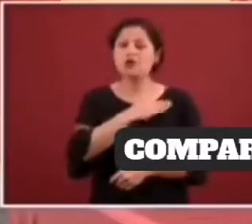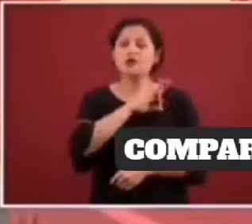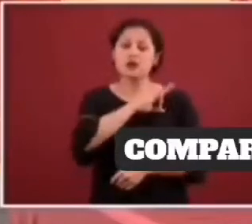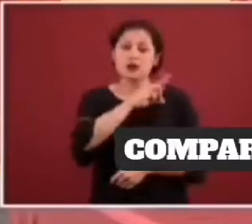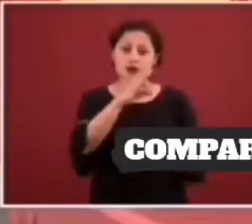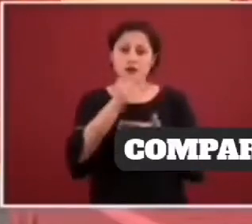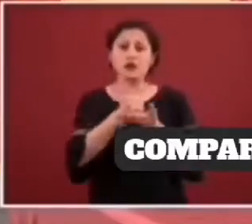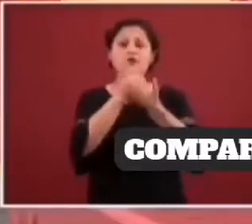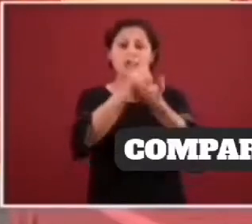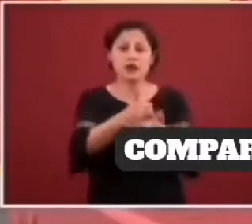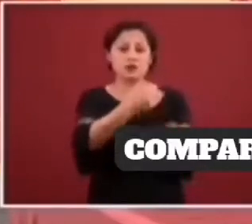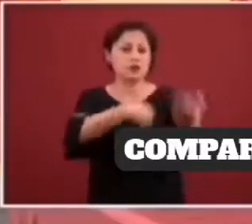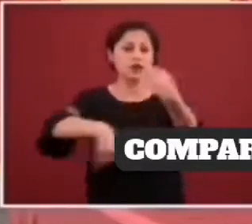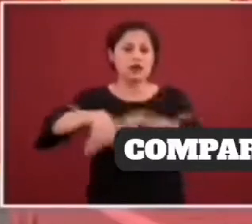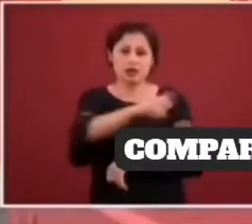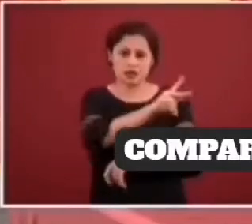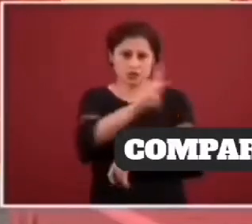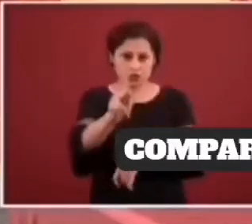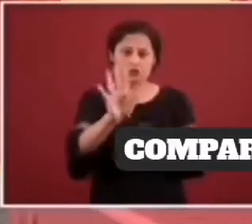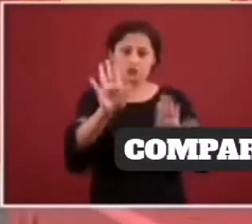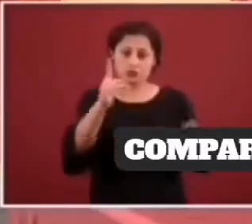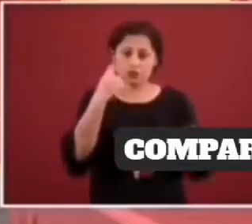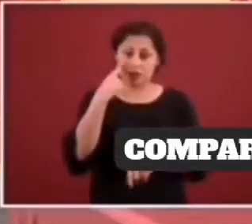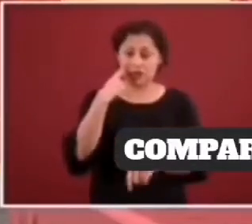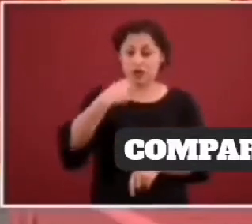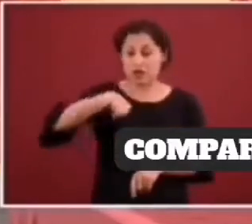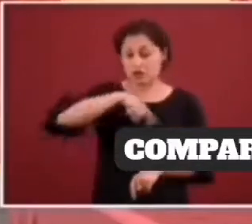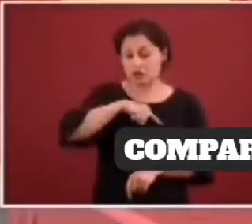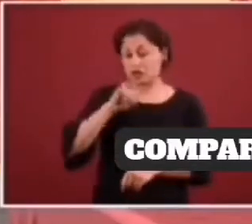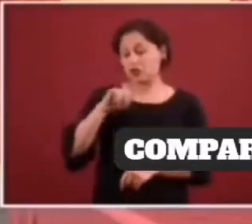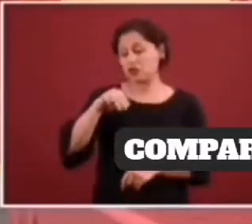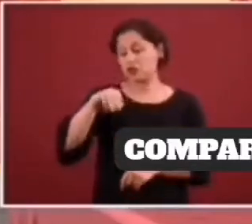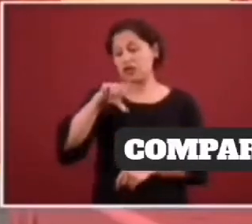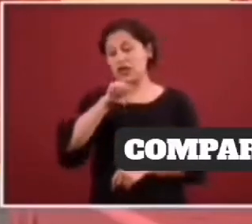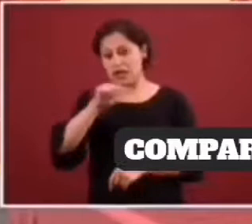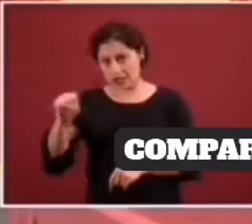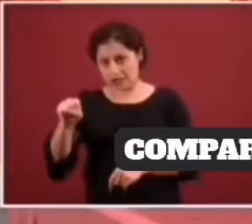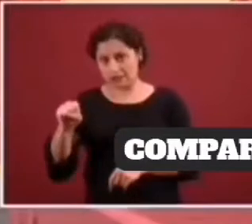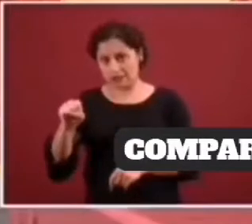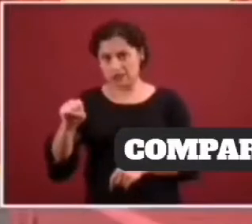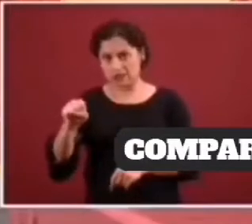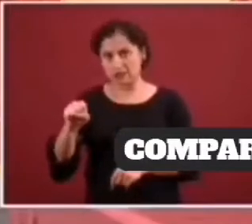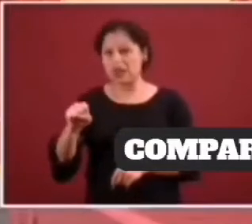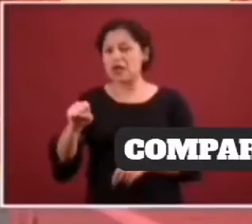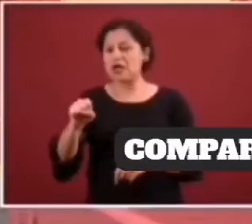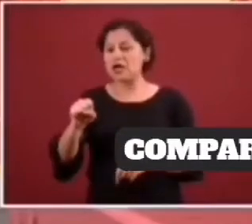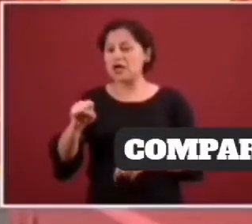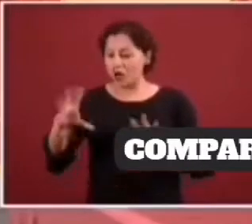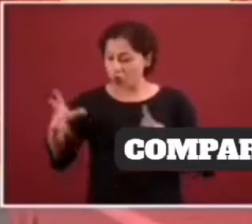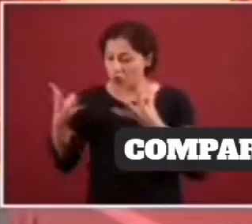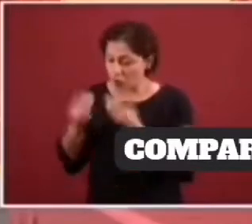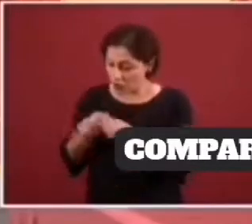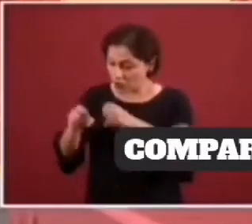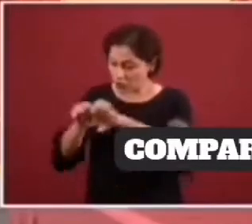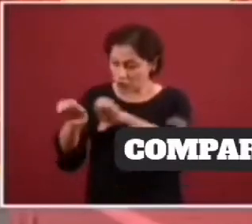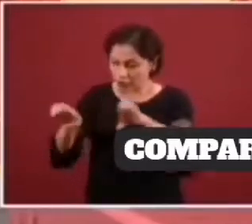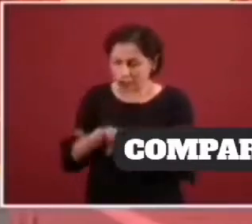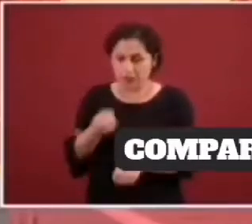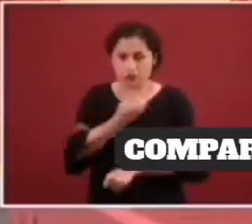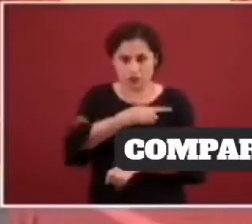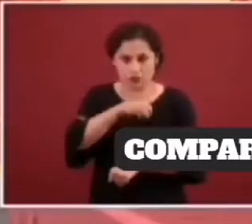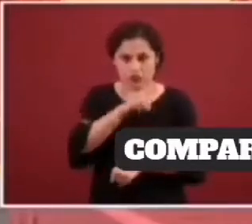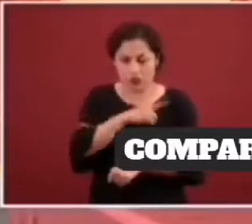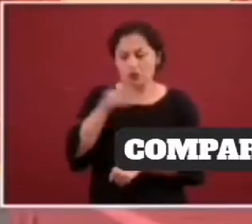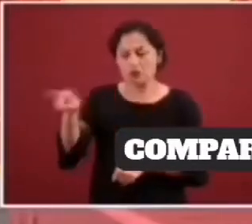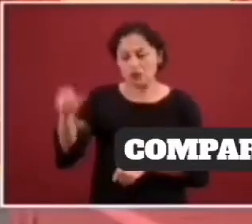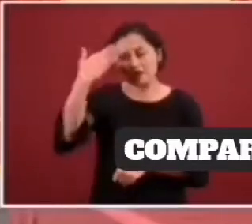también a nosotros como Instituto Mexicano de Seguro Social, porque lo hemos estado haciendo con ustedes, con el sector salud y usted